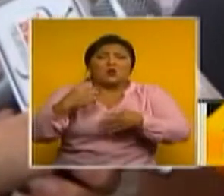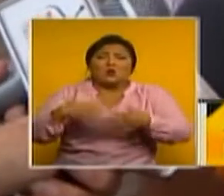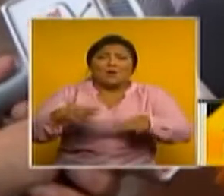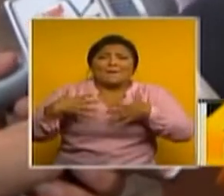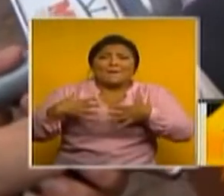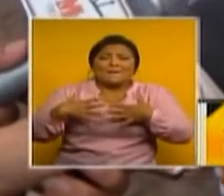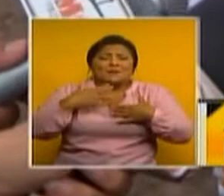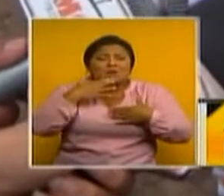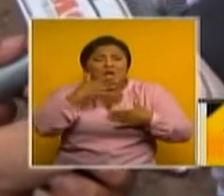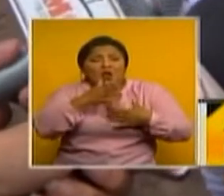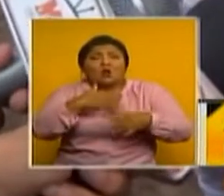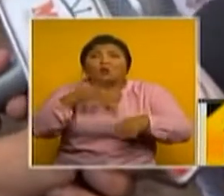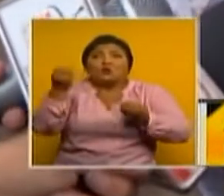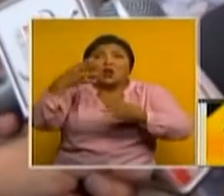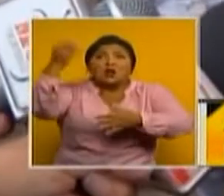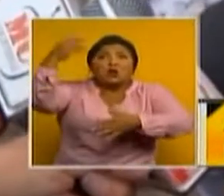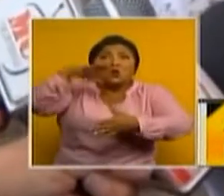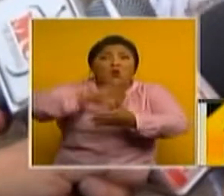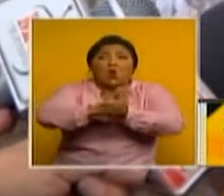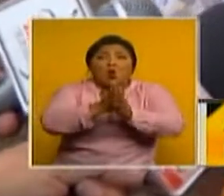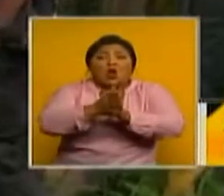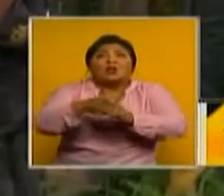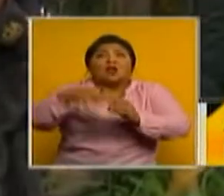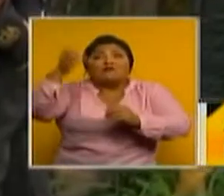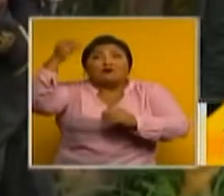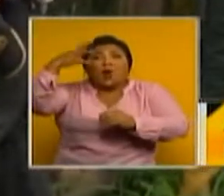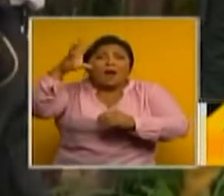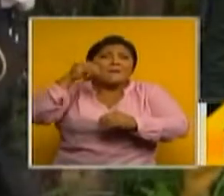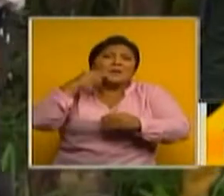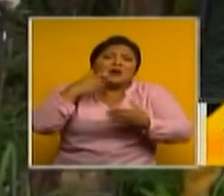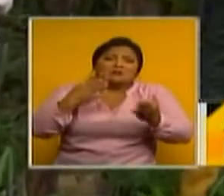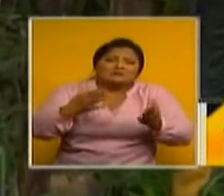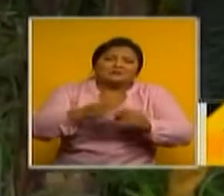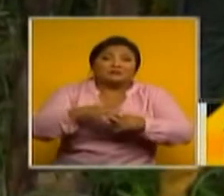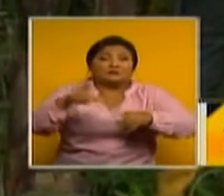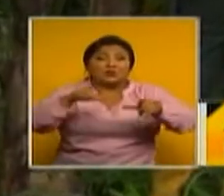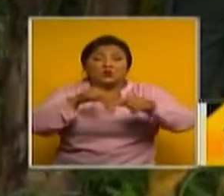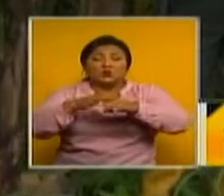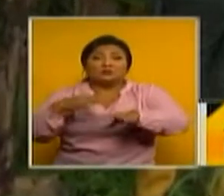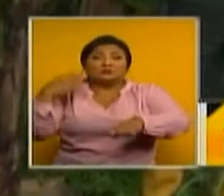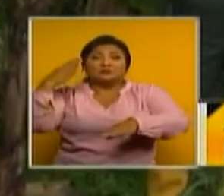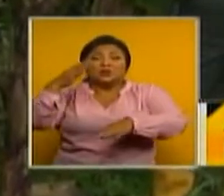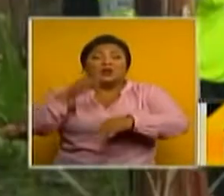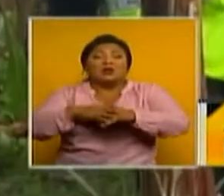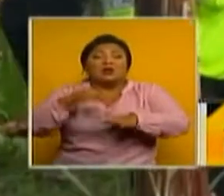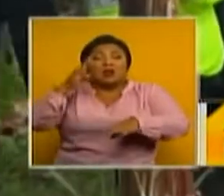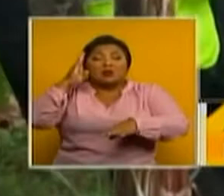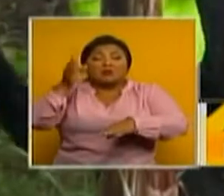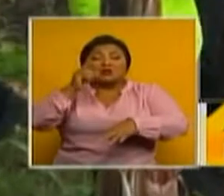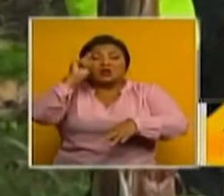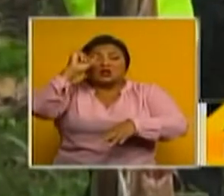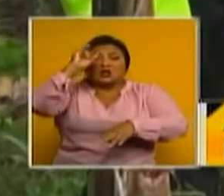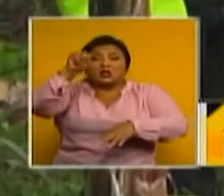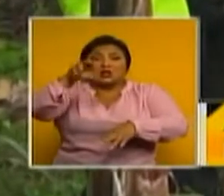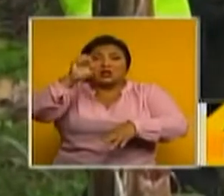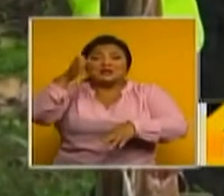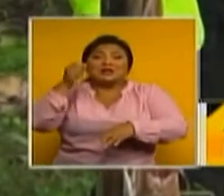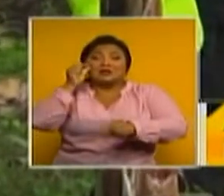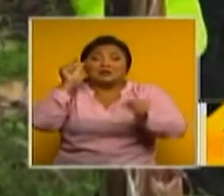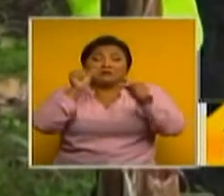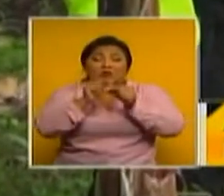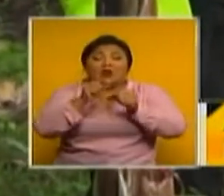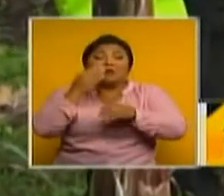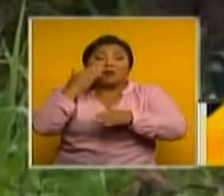dormir aquí, como no hay ni luz, hay veces el foco está apagado. En el lugar se hicieron presentes criminalísticas, DINAC y Fiscalía para